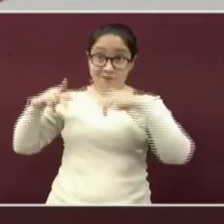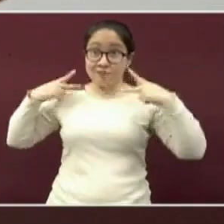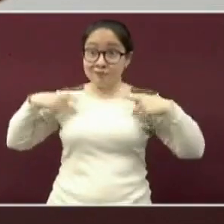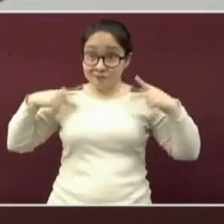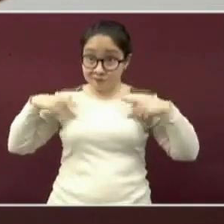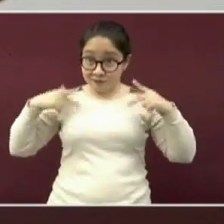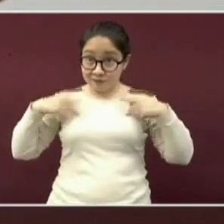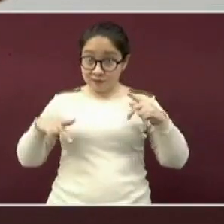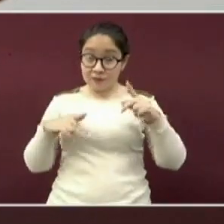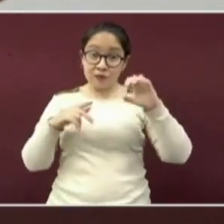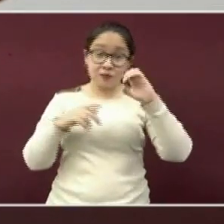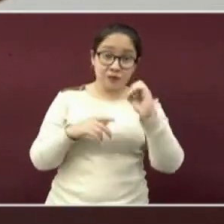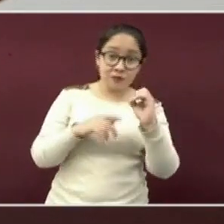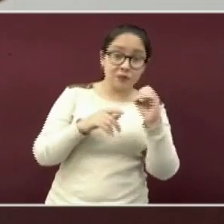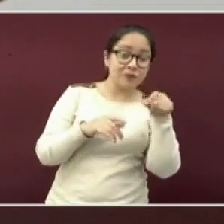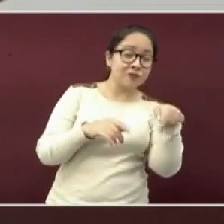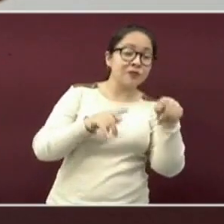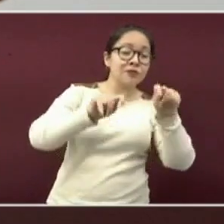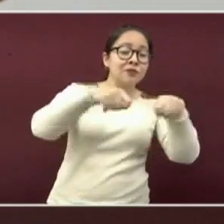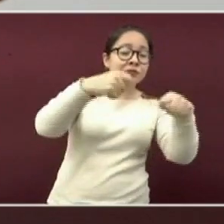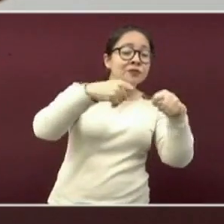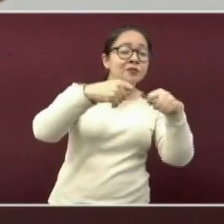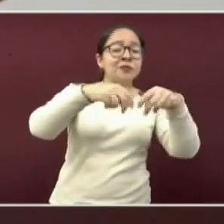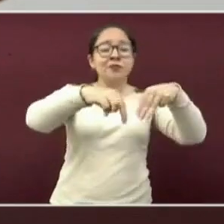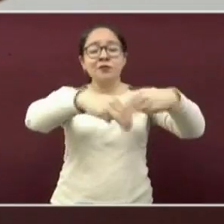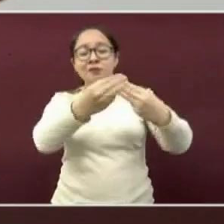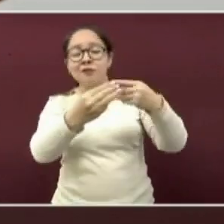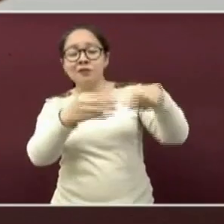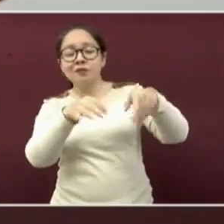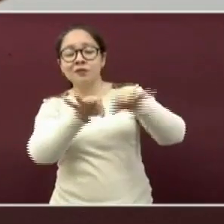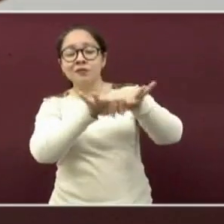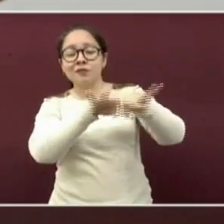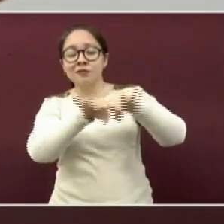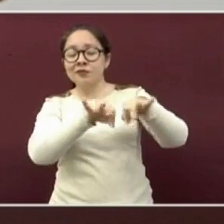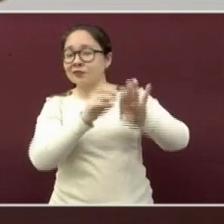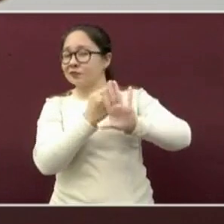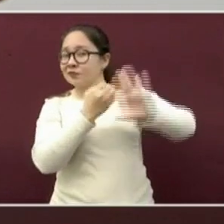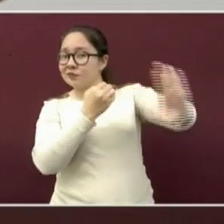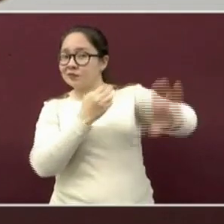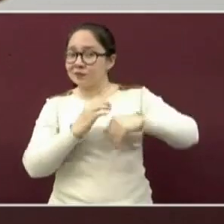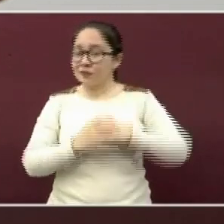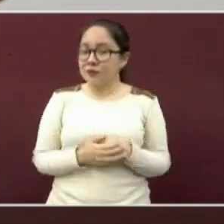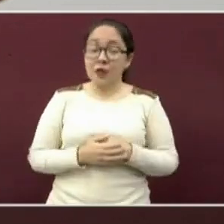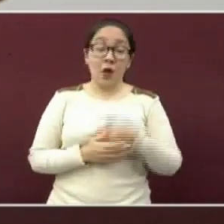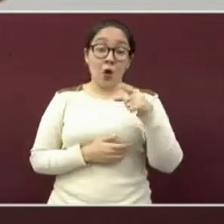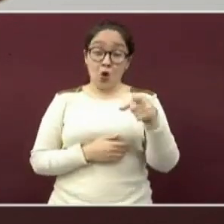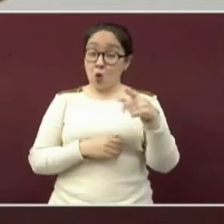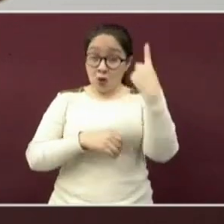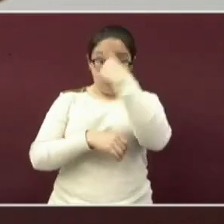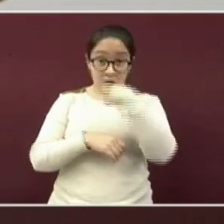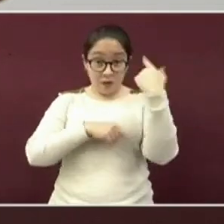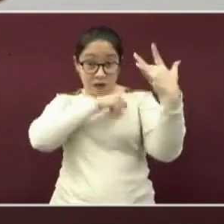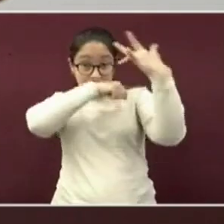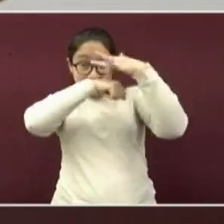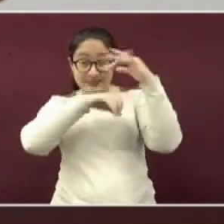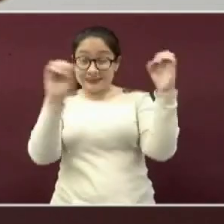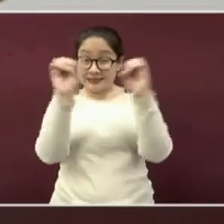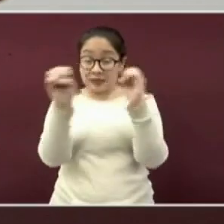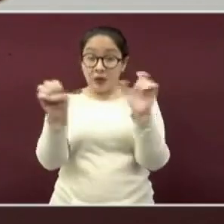o empleados del almaceno o supermercado. No se toque la cara y cuando regrese a casa,